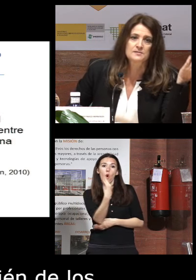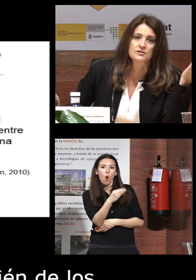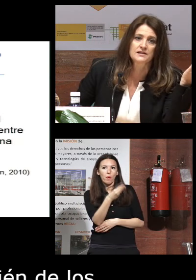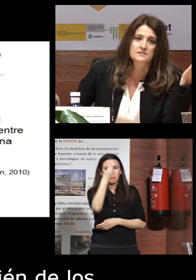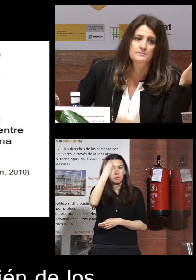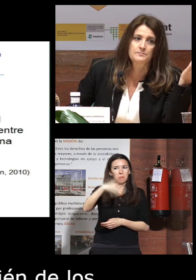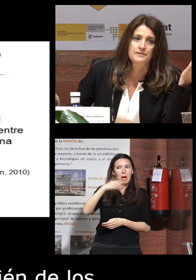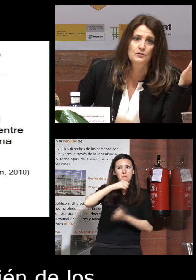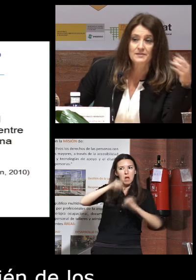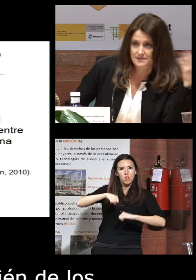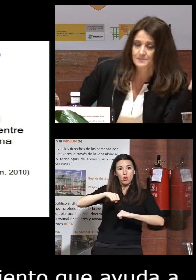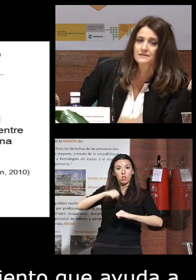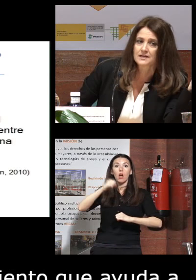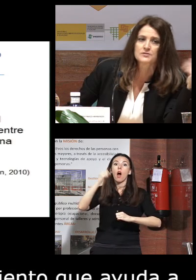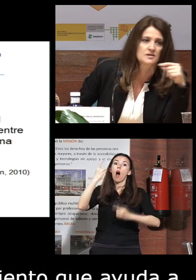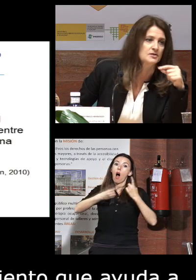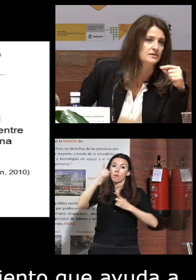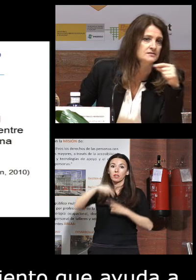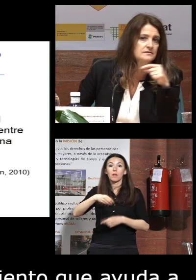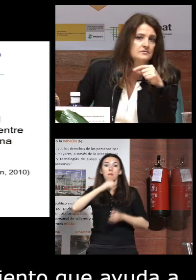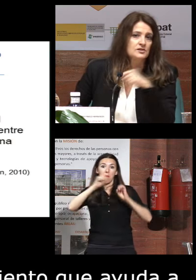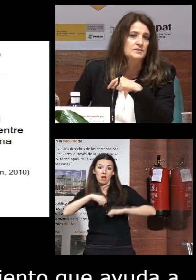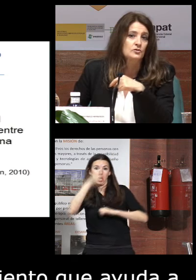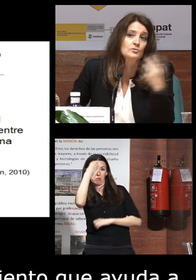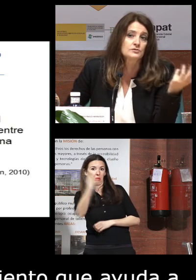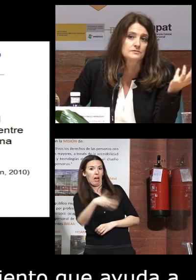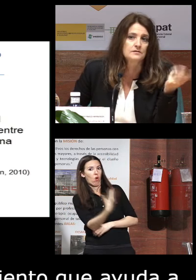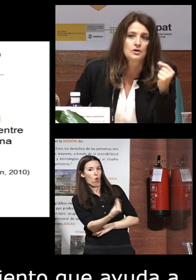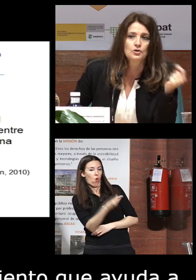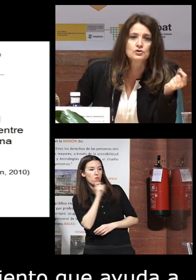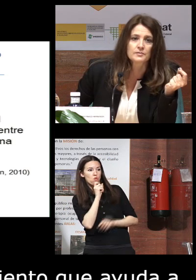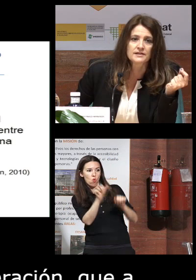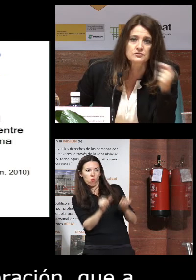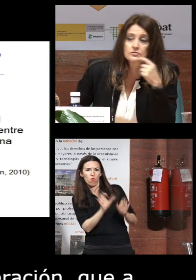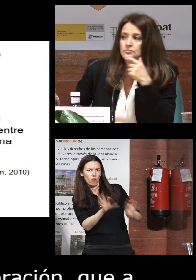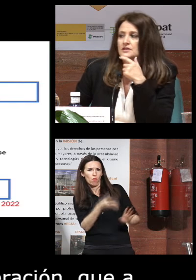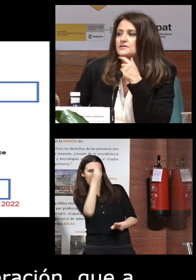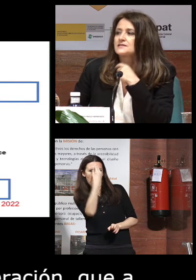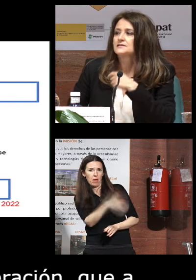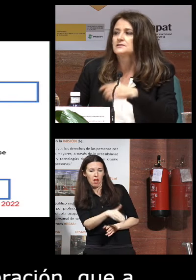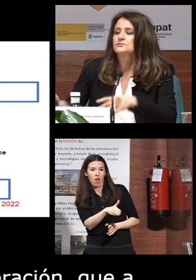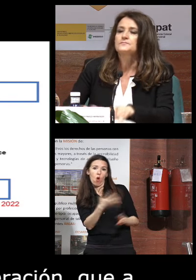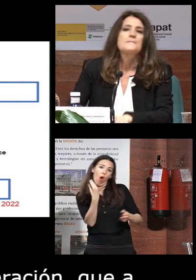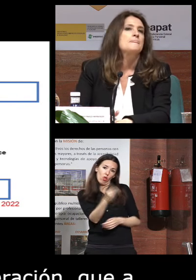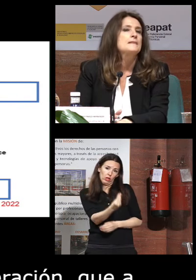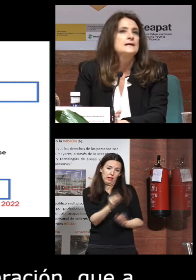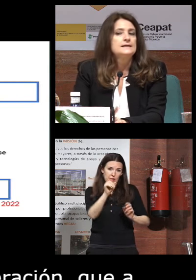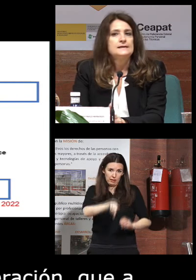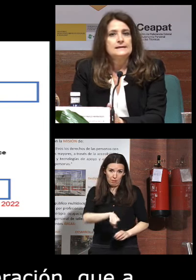a las personas mayores pero a veces también de las personas mayores con respecto a cómo son los jóvenes o los adolescentes